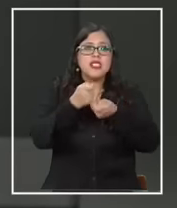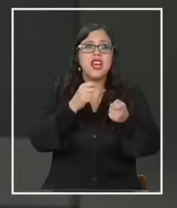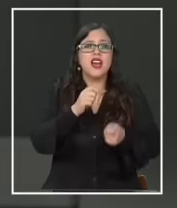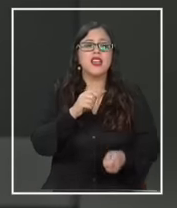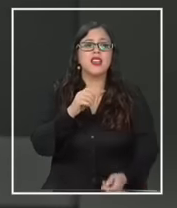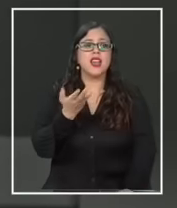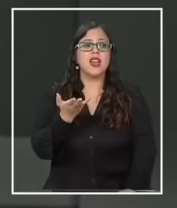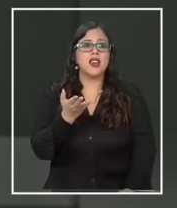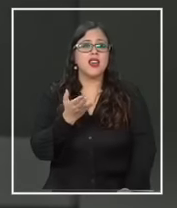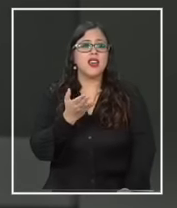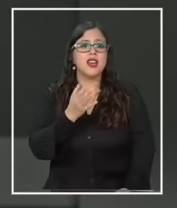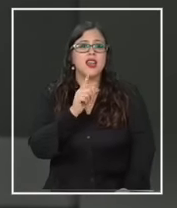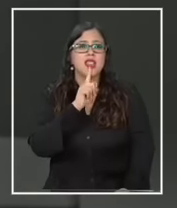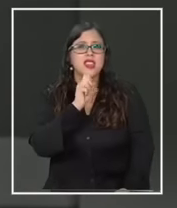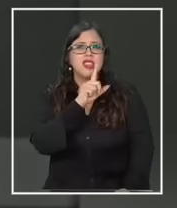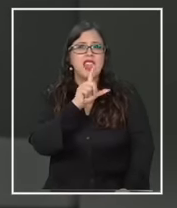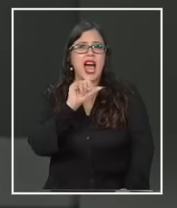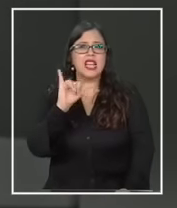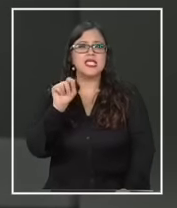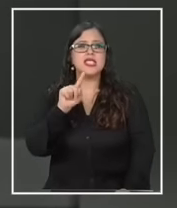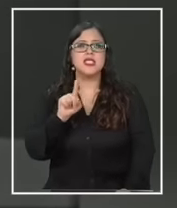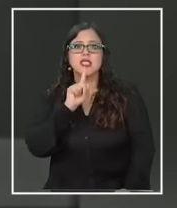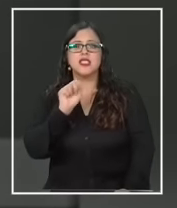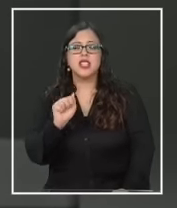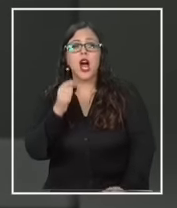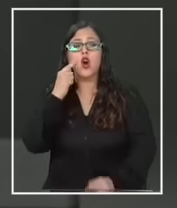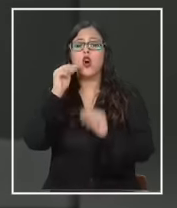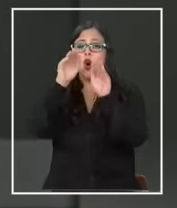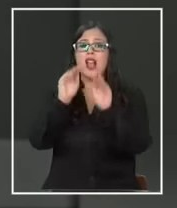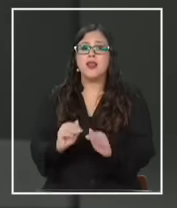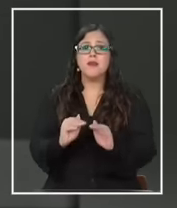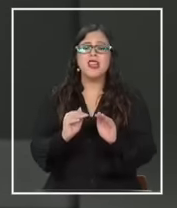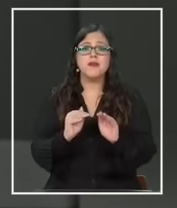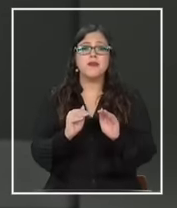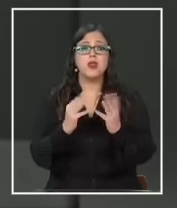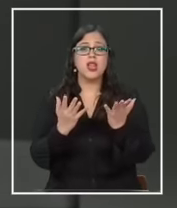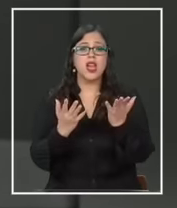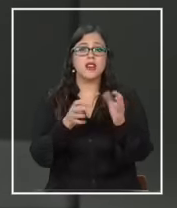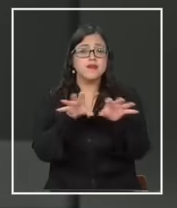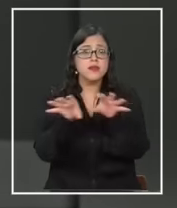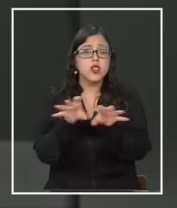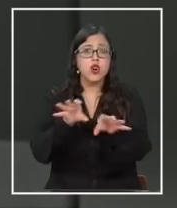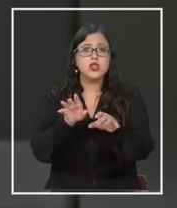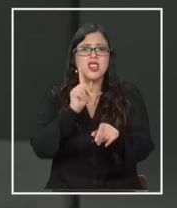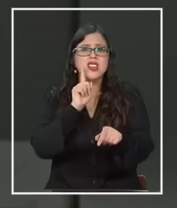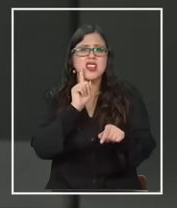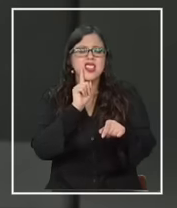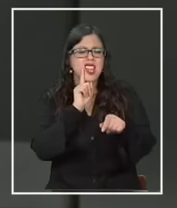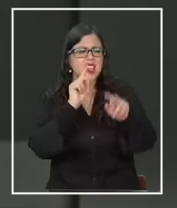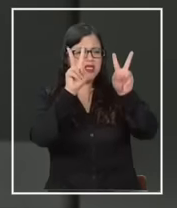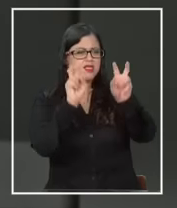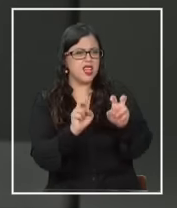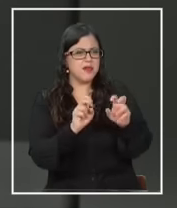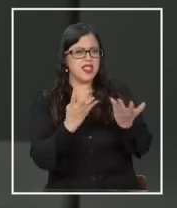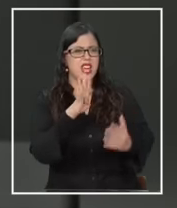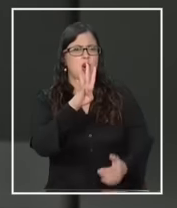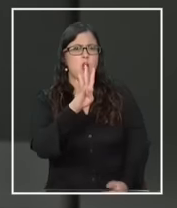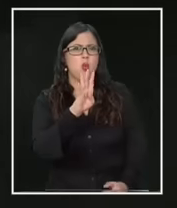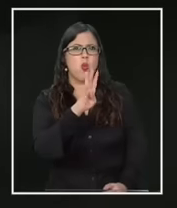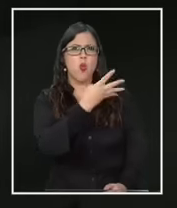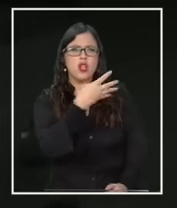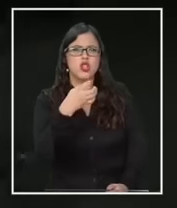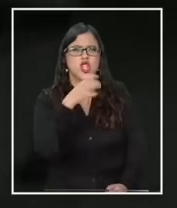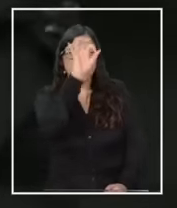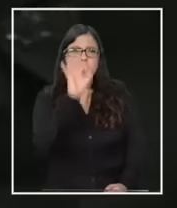que en el mismo artículo tiene diferencias de precio de hasta el 400% yo tengo pruebas fotográficas tomadas el mismo